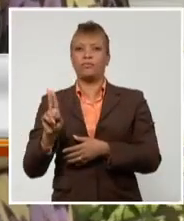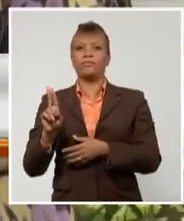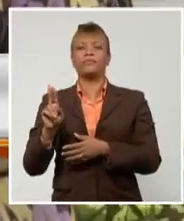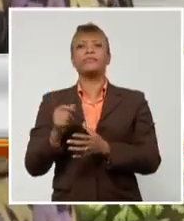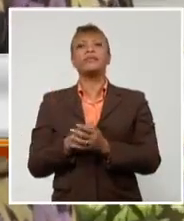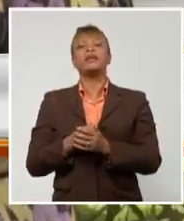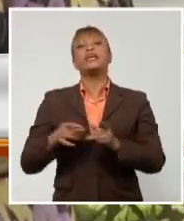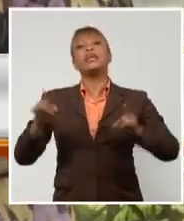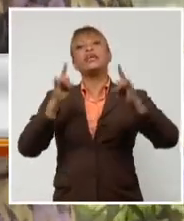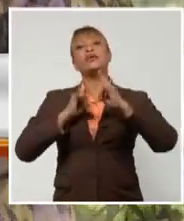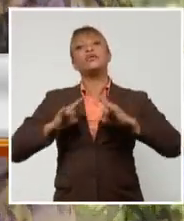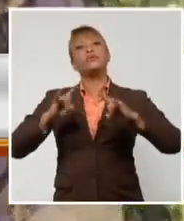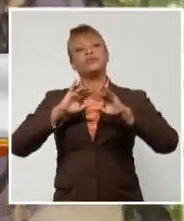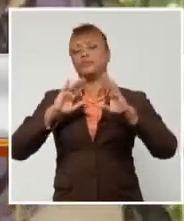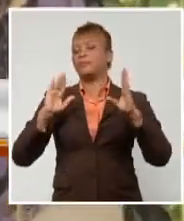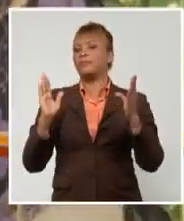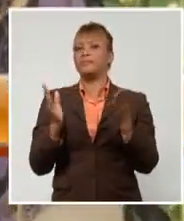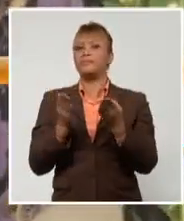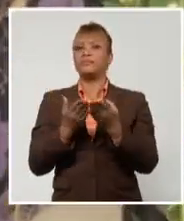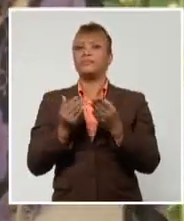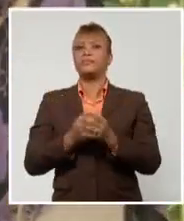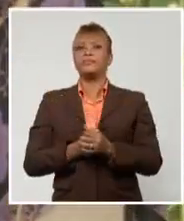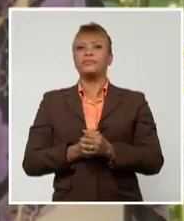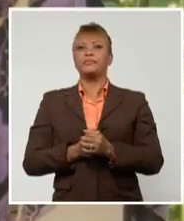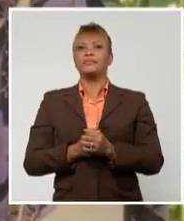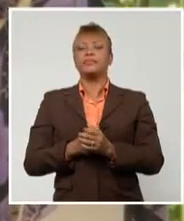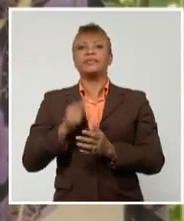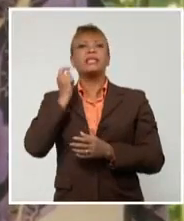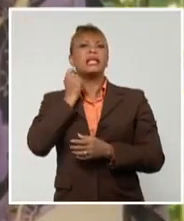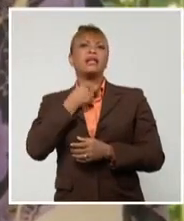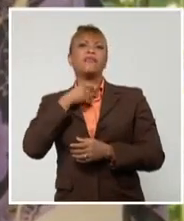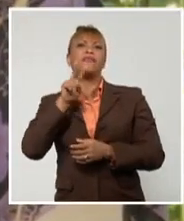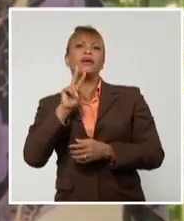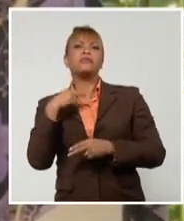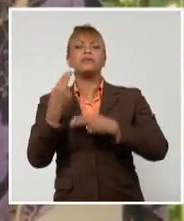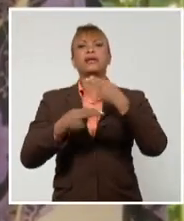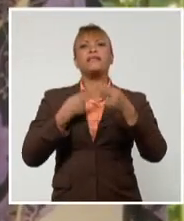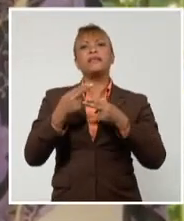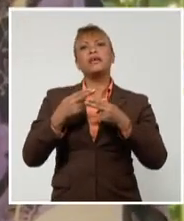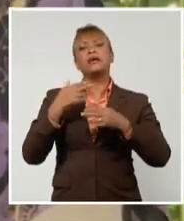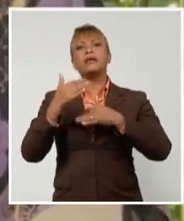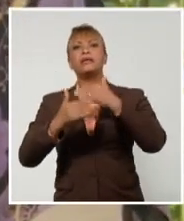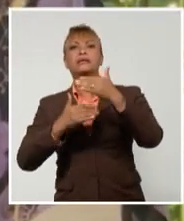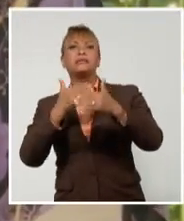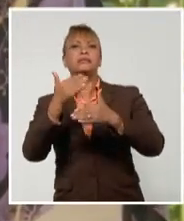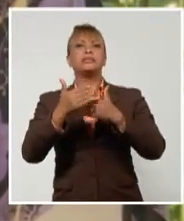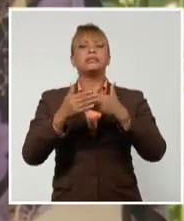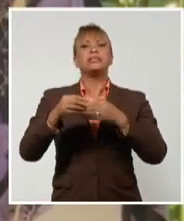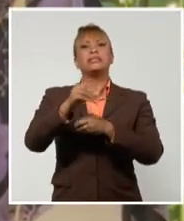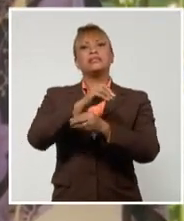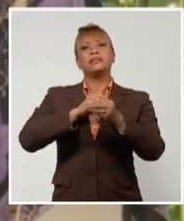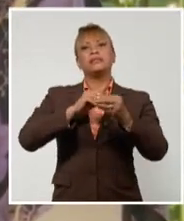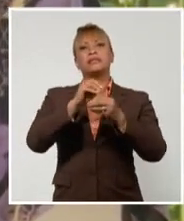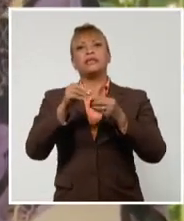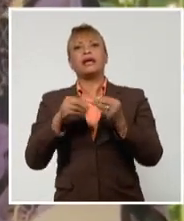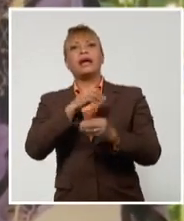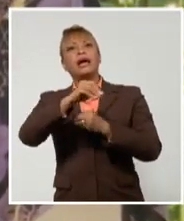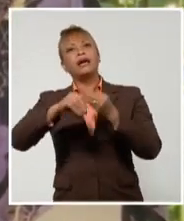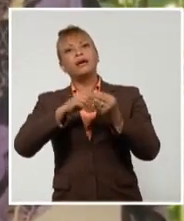universidad en general. En la FEU se hacían continuamente exposiciones en las diferentes